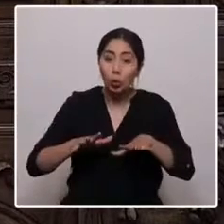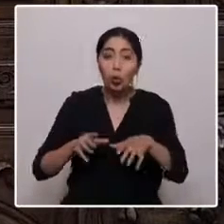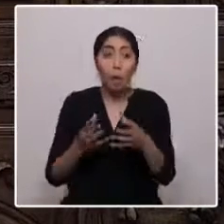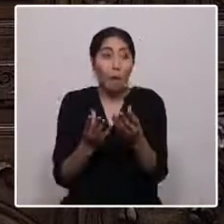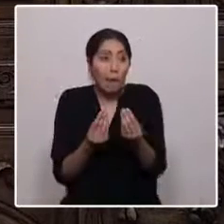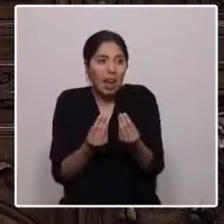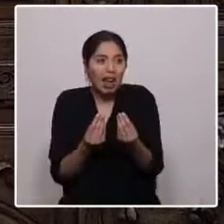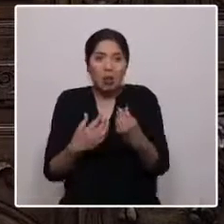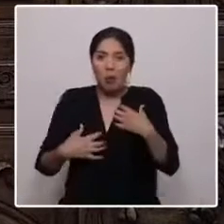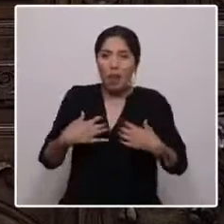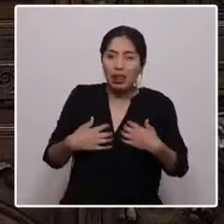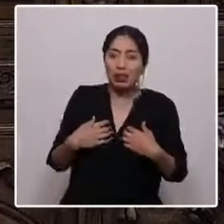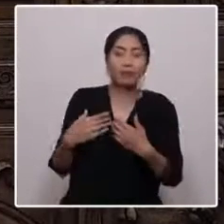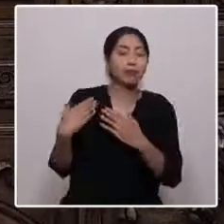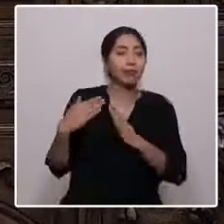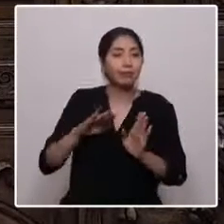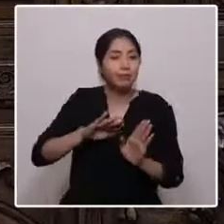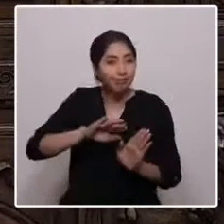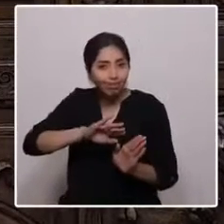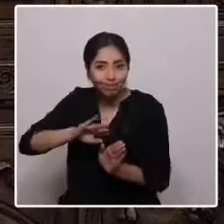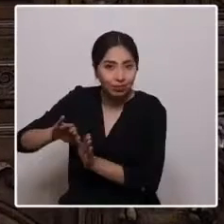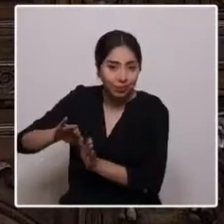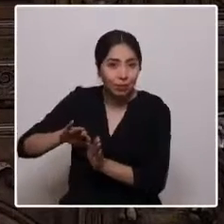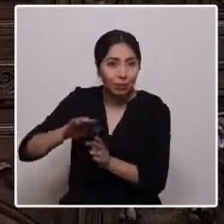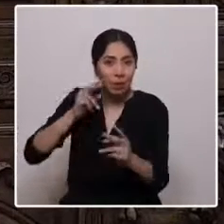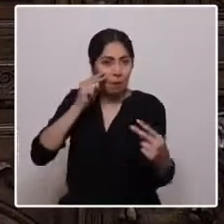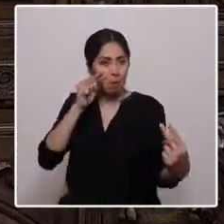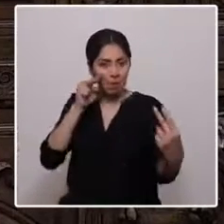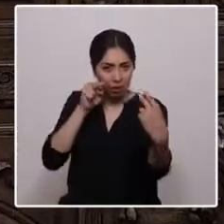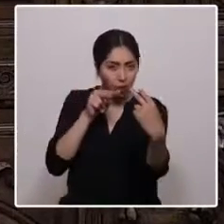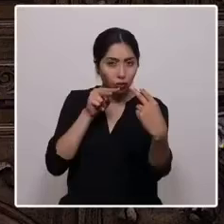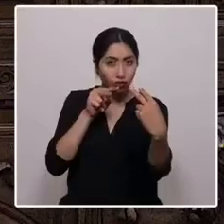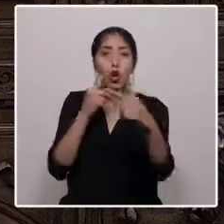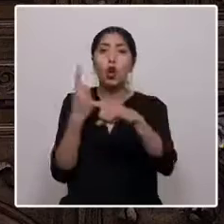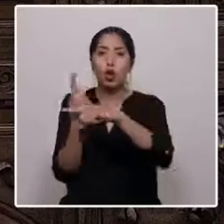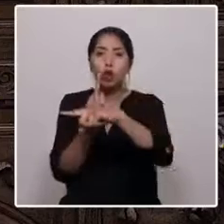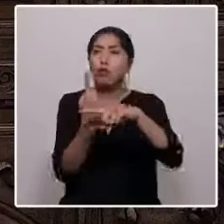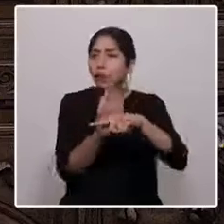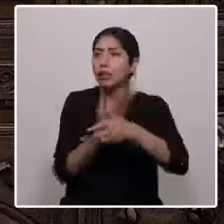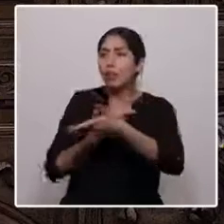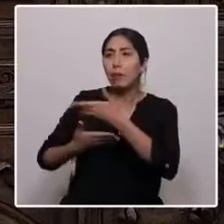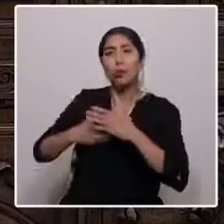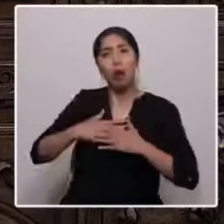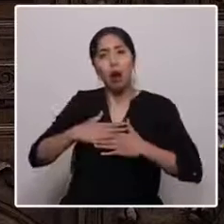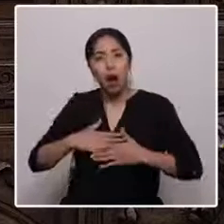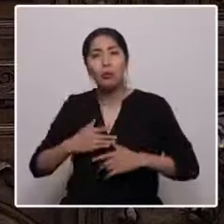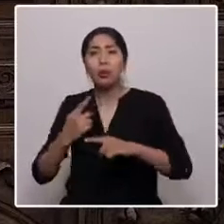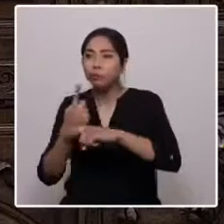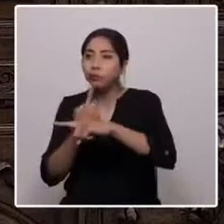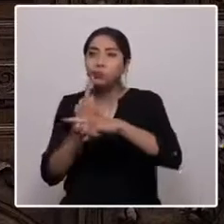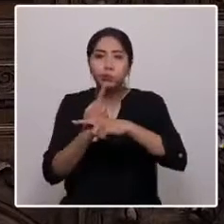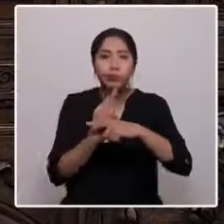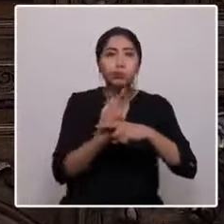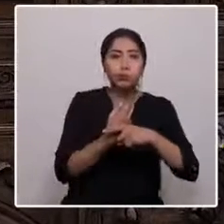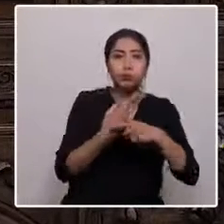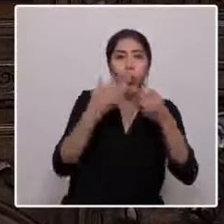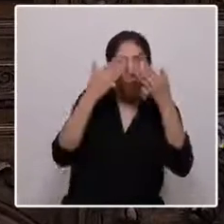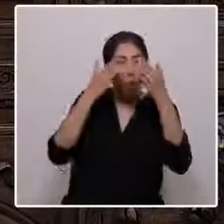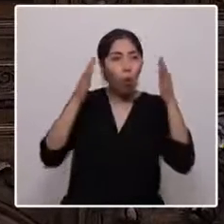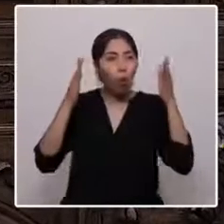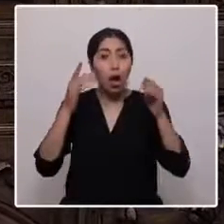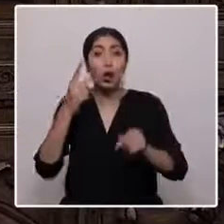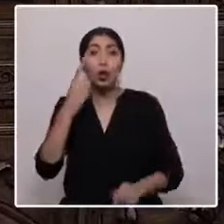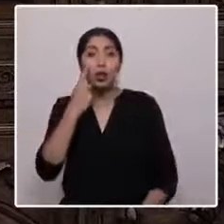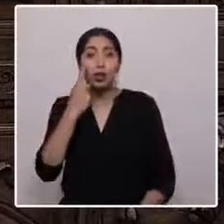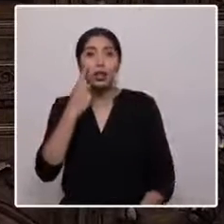resentimientos, mirándonos a las caras, conversando con calma y oídos abiertos, conociendo nuestra